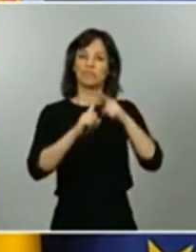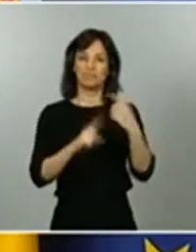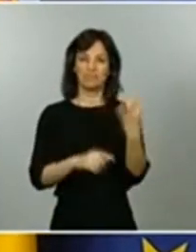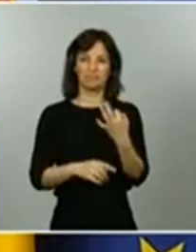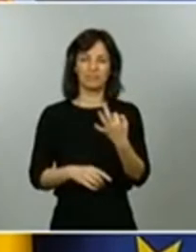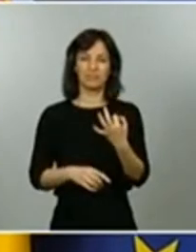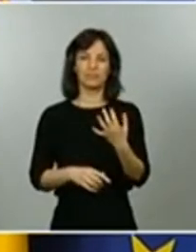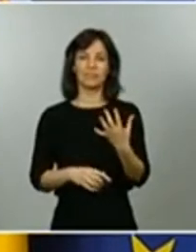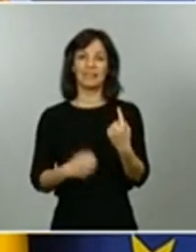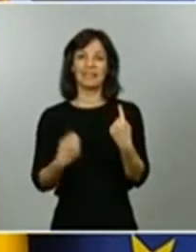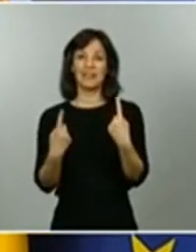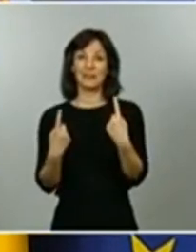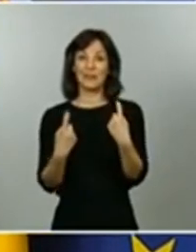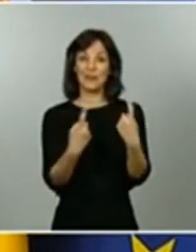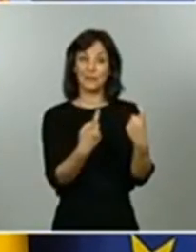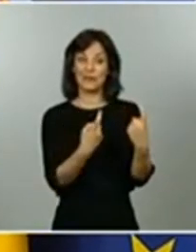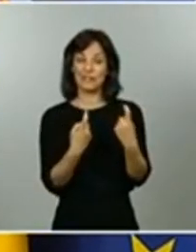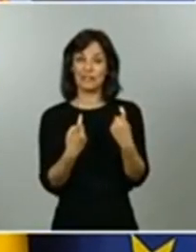necesidades